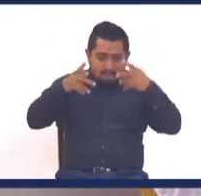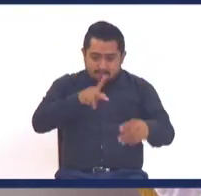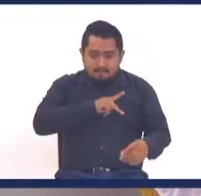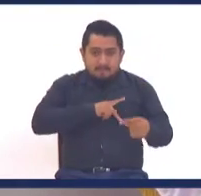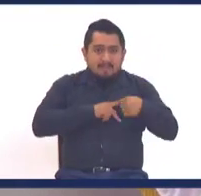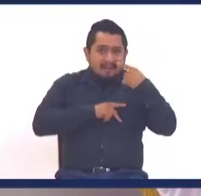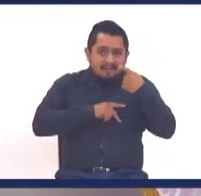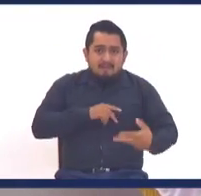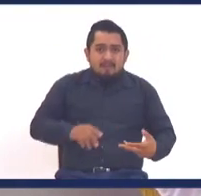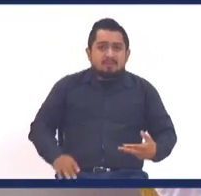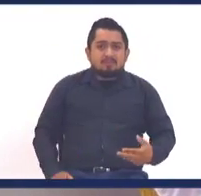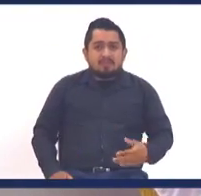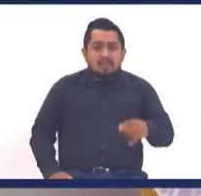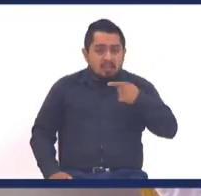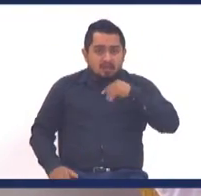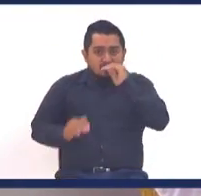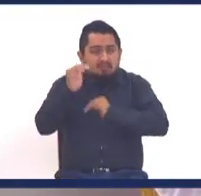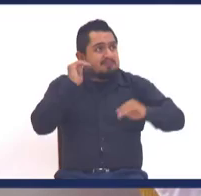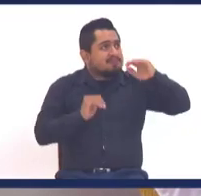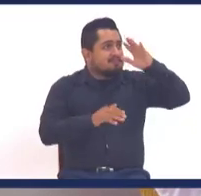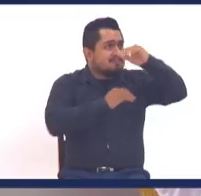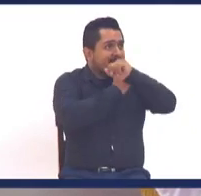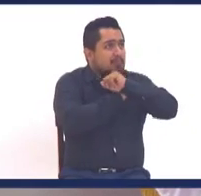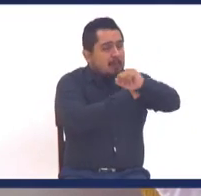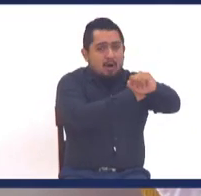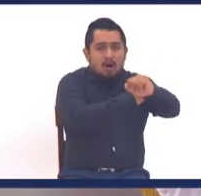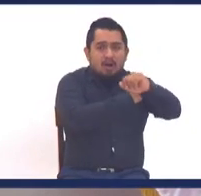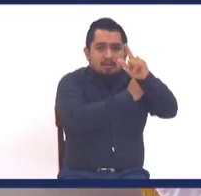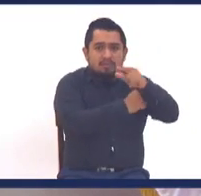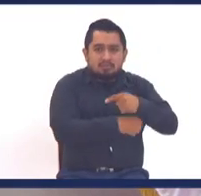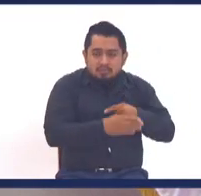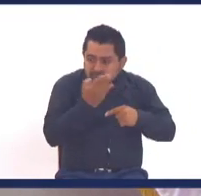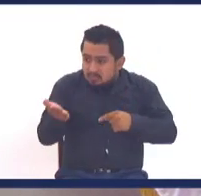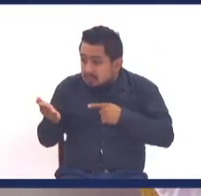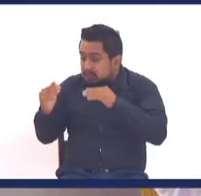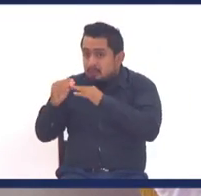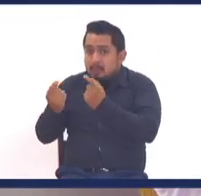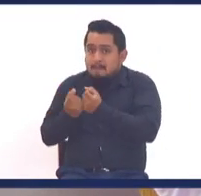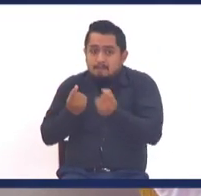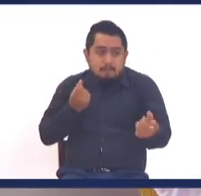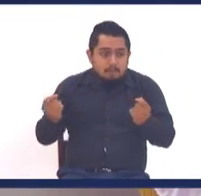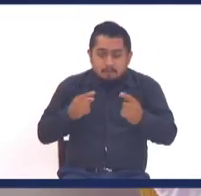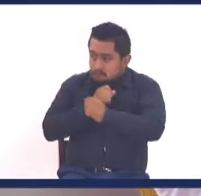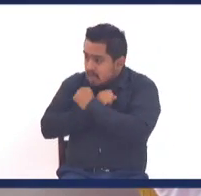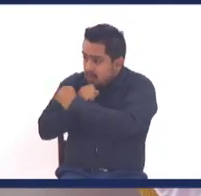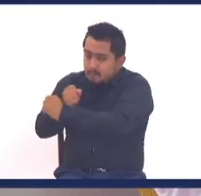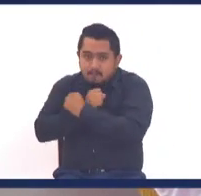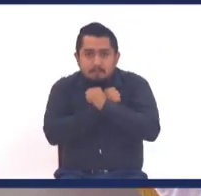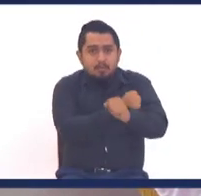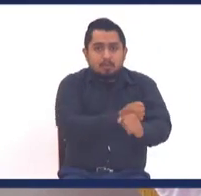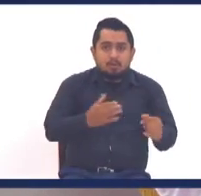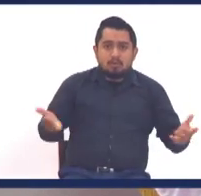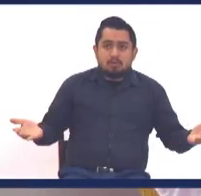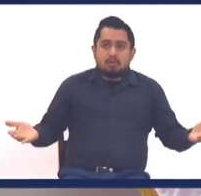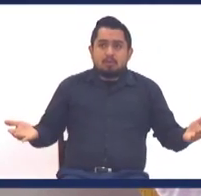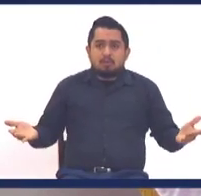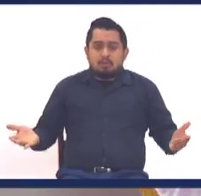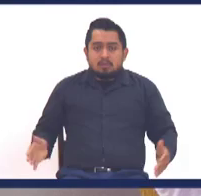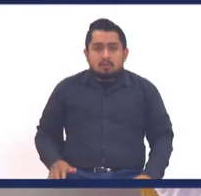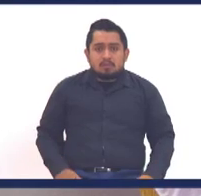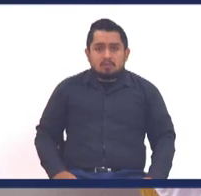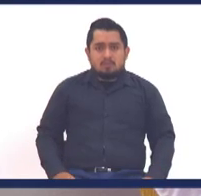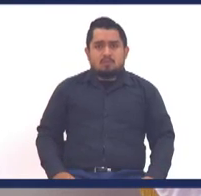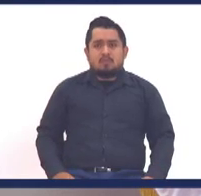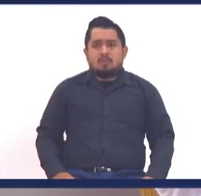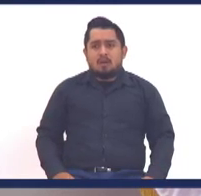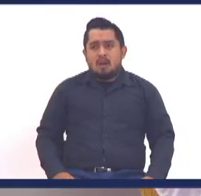es que amas a Dios, por sobre todas las cosas, y no me corta la evidencia, y a tu prójimo, como a este mío, aunque sea del frente, hermano, no importa,